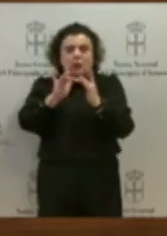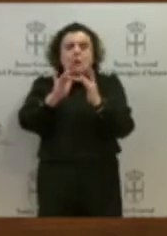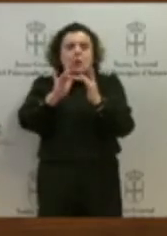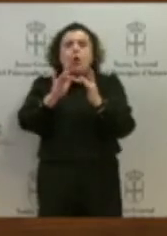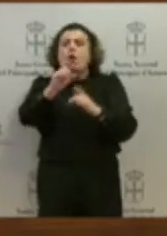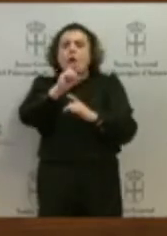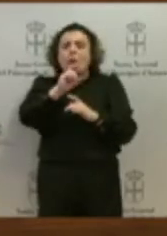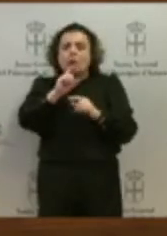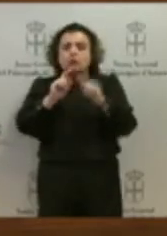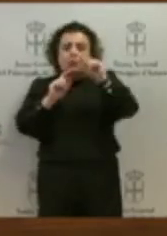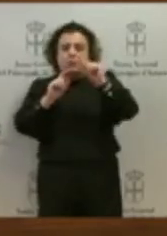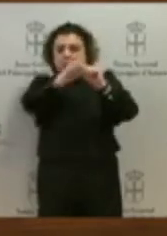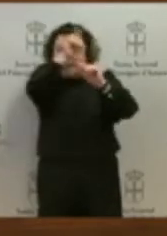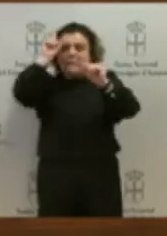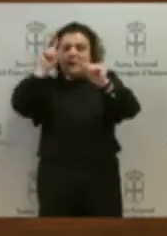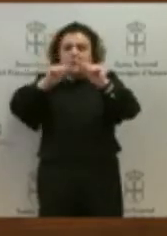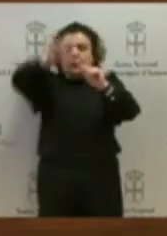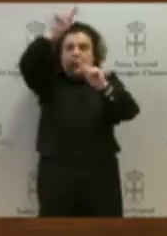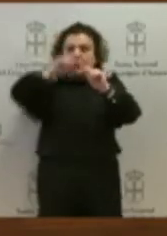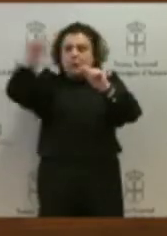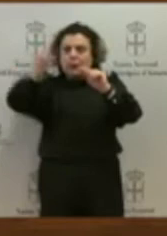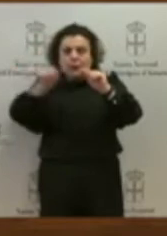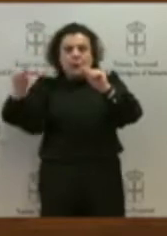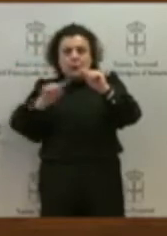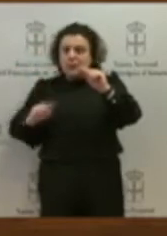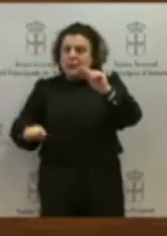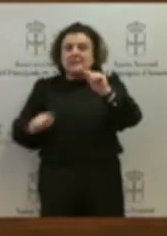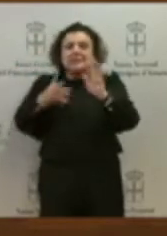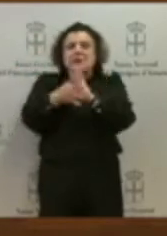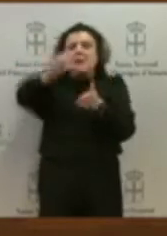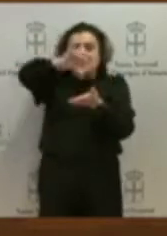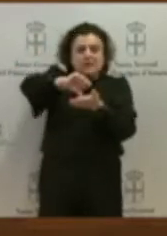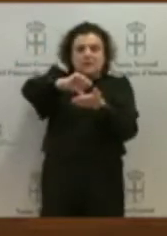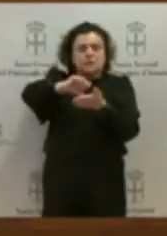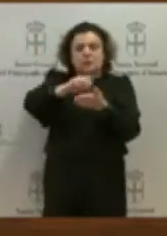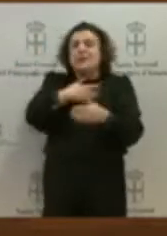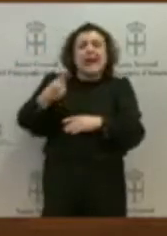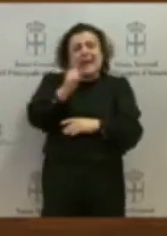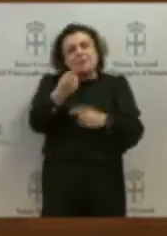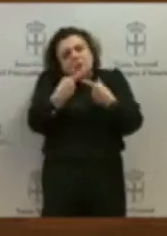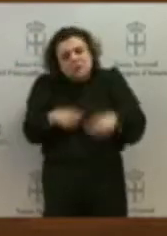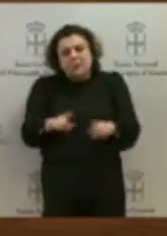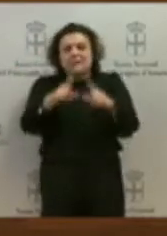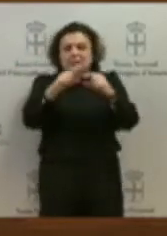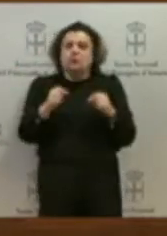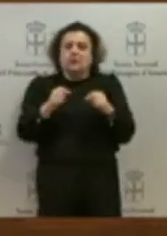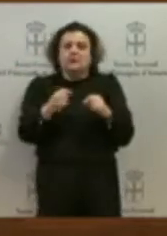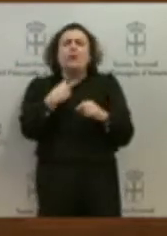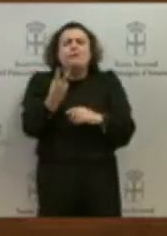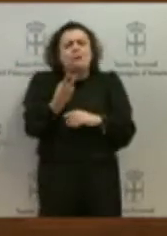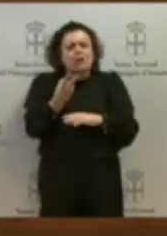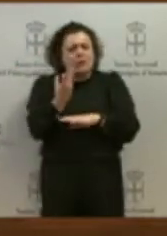futuro a nivel territorial y, por lo tanto, necesitamos un Asturias que tenga voz y que sea capaz de exigir un futuro en ese sentido, ¿no?